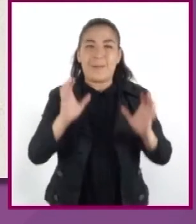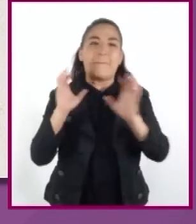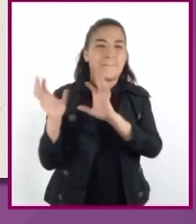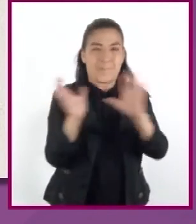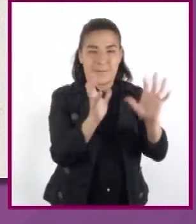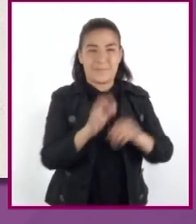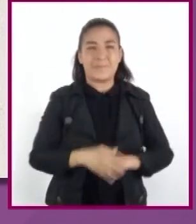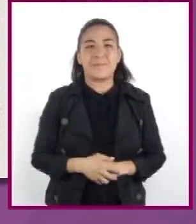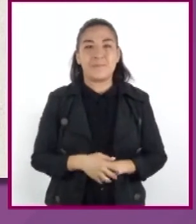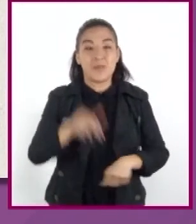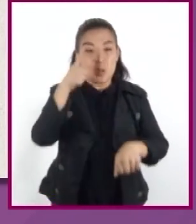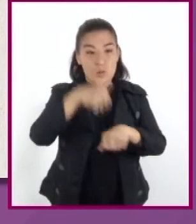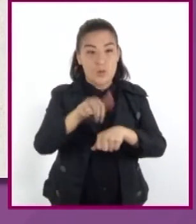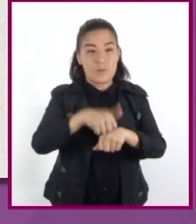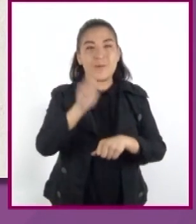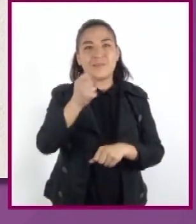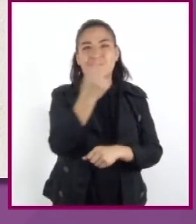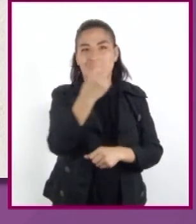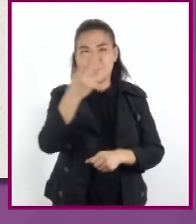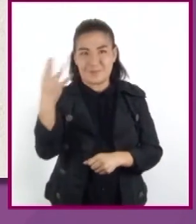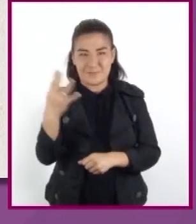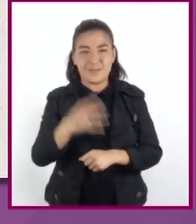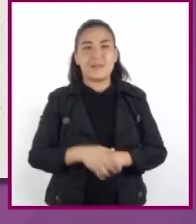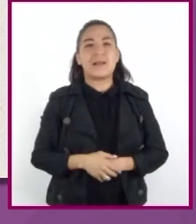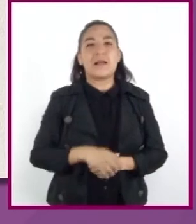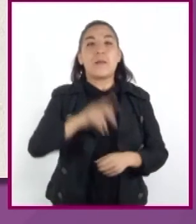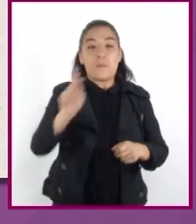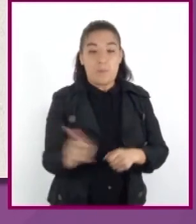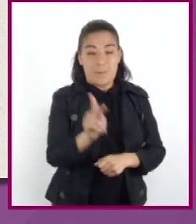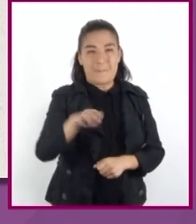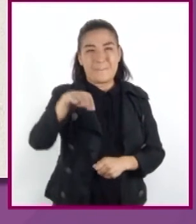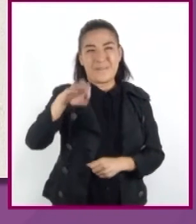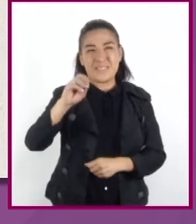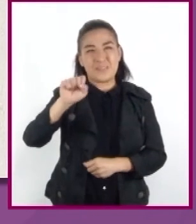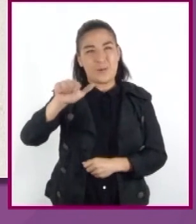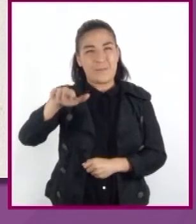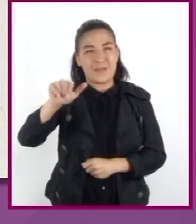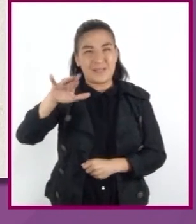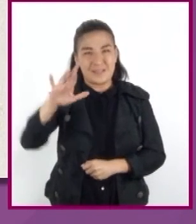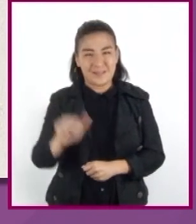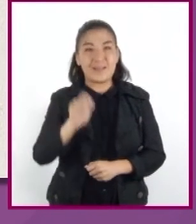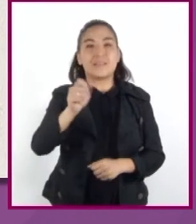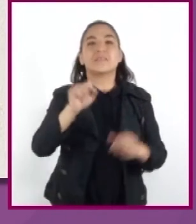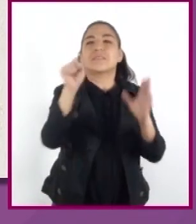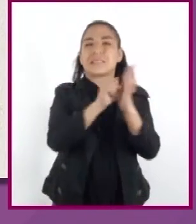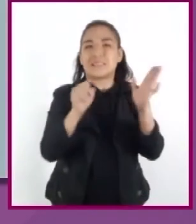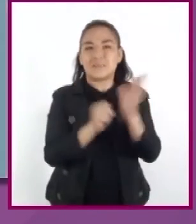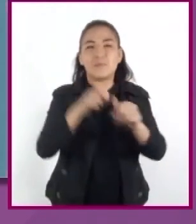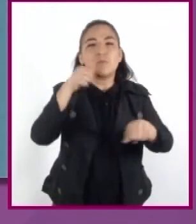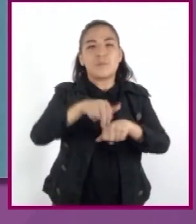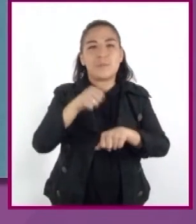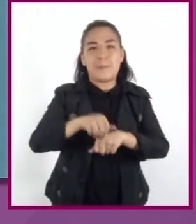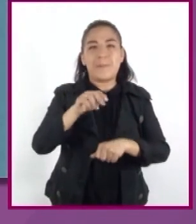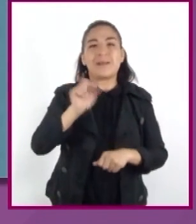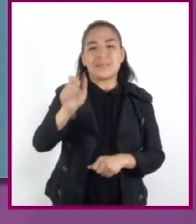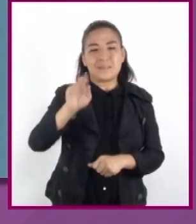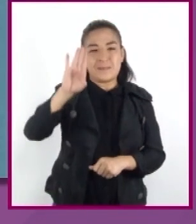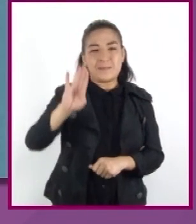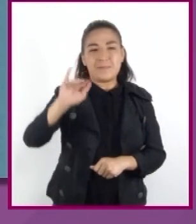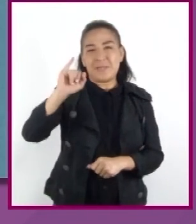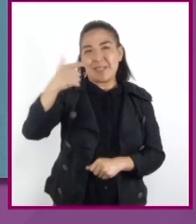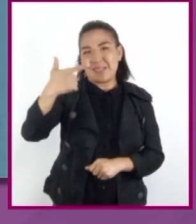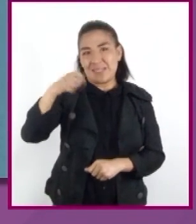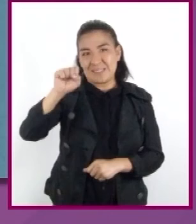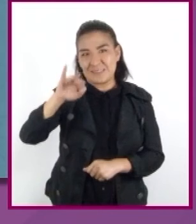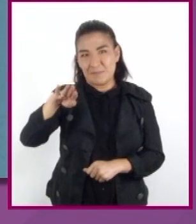Numeración vigesimal. Todos los pueblos mesoamericanos tuvieron sistemas de numeración vigesimales. Este sistema